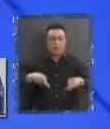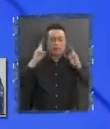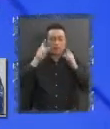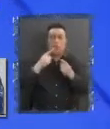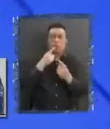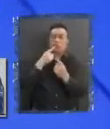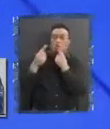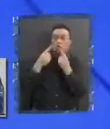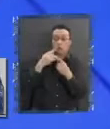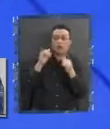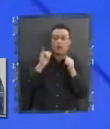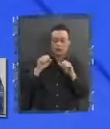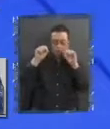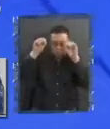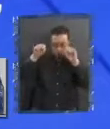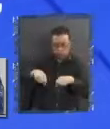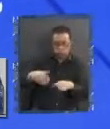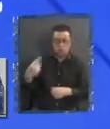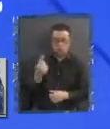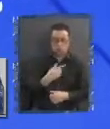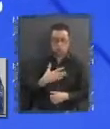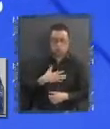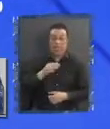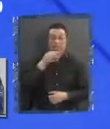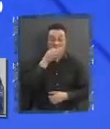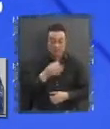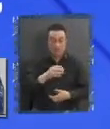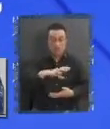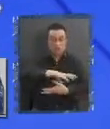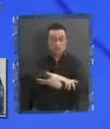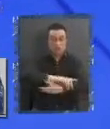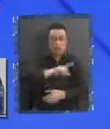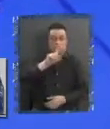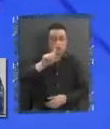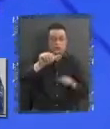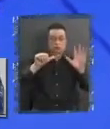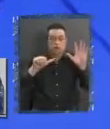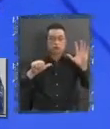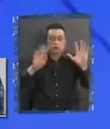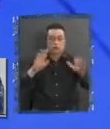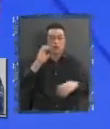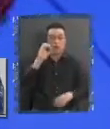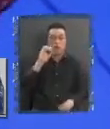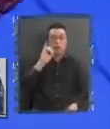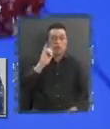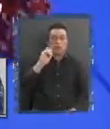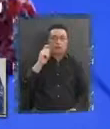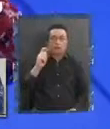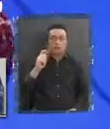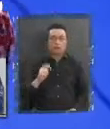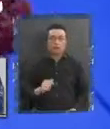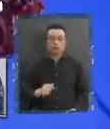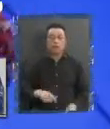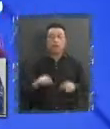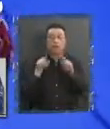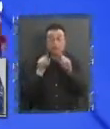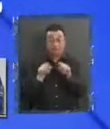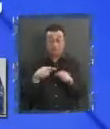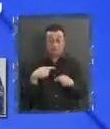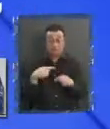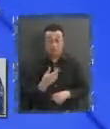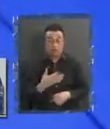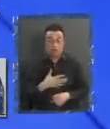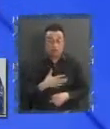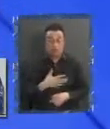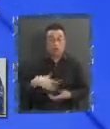consentimiento. Eso dice el convenio 169 de la OIT. Entonces, nosotros, pueblos indígenas